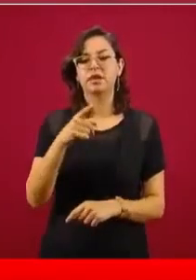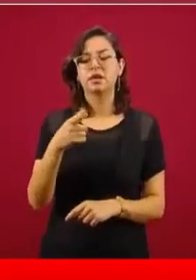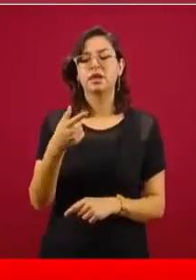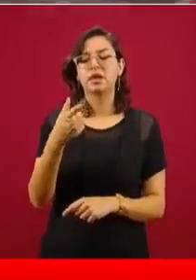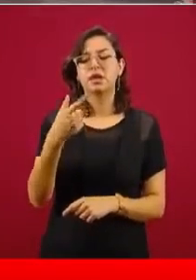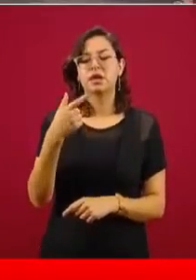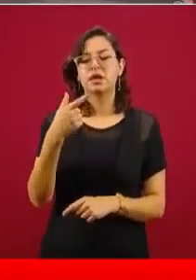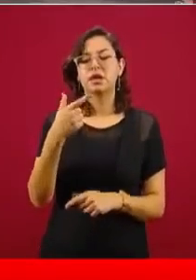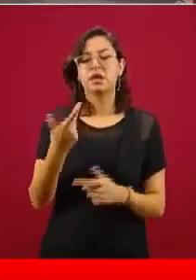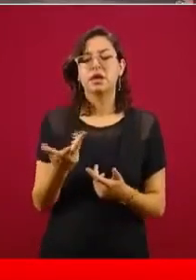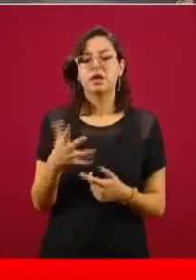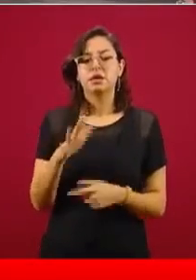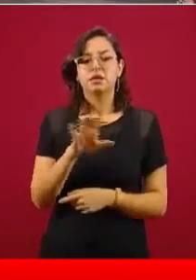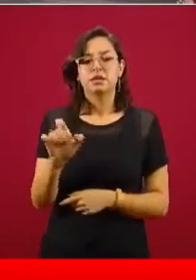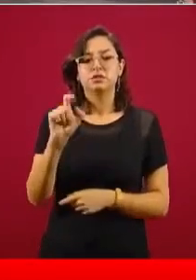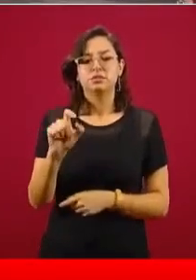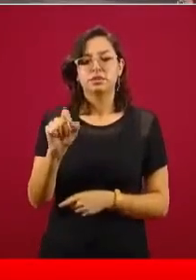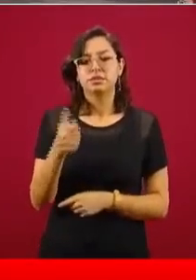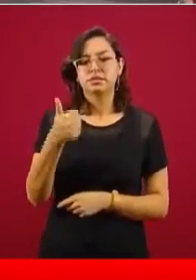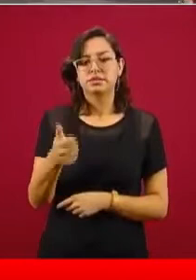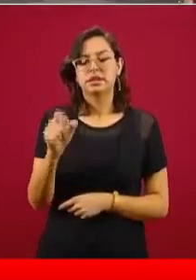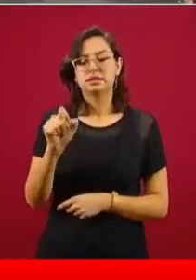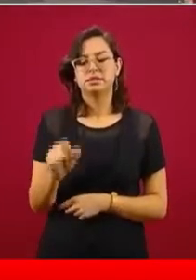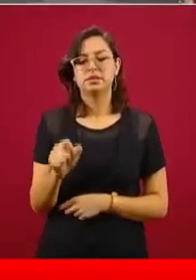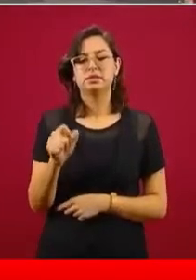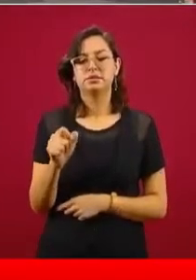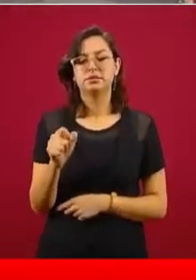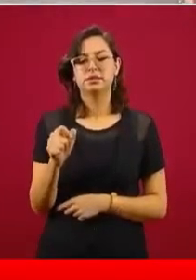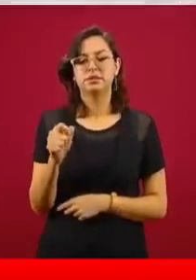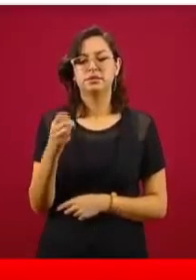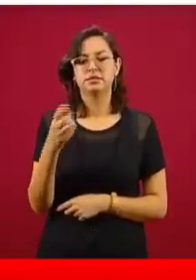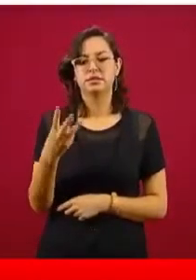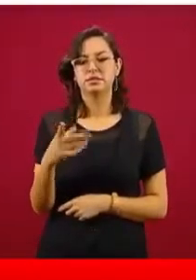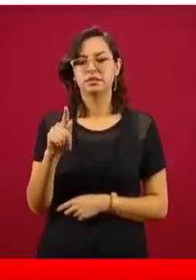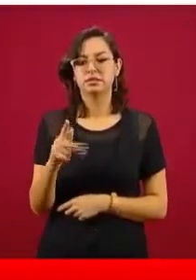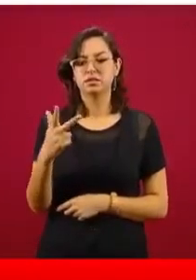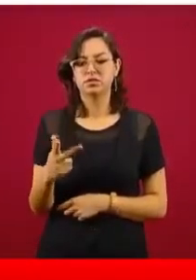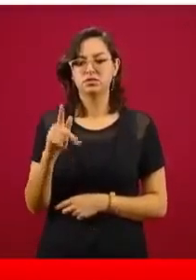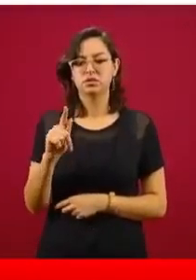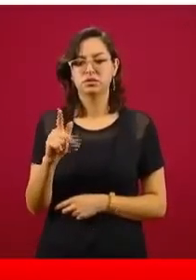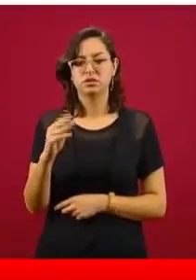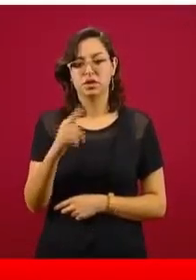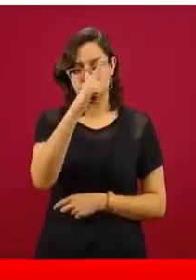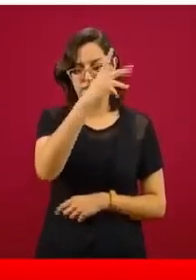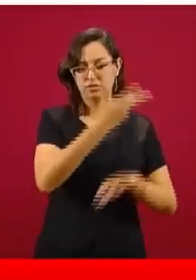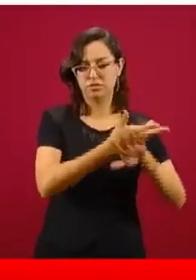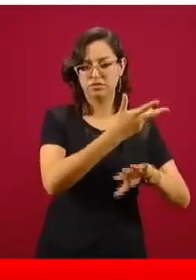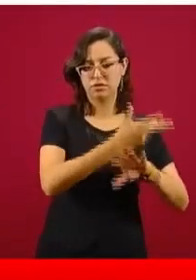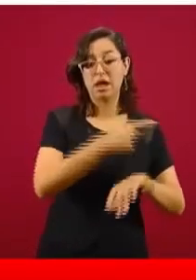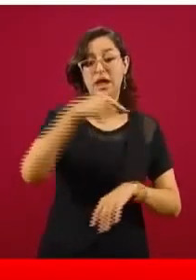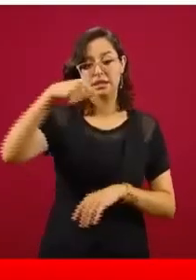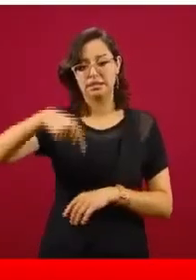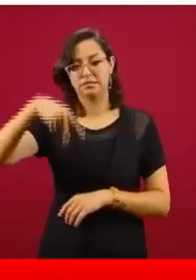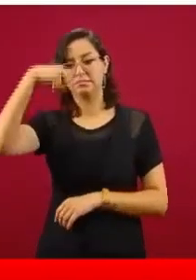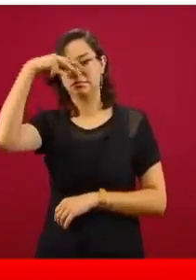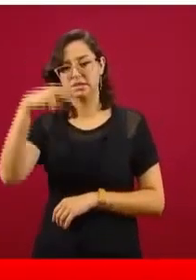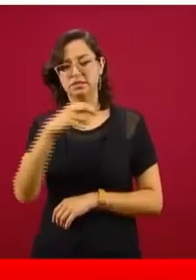-623-7874. Y desde México, 001